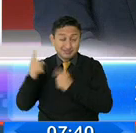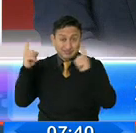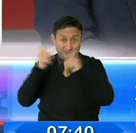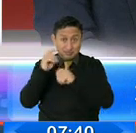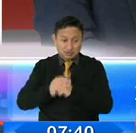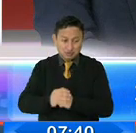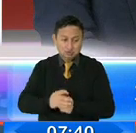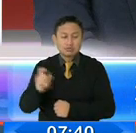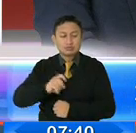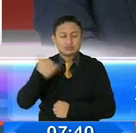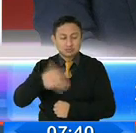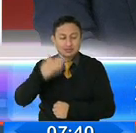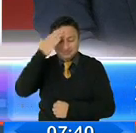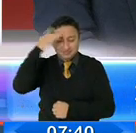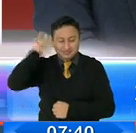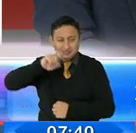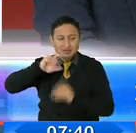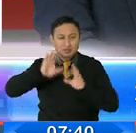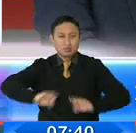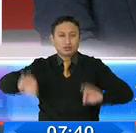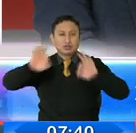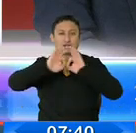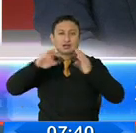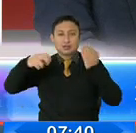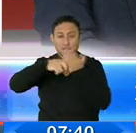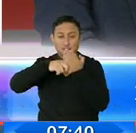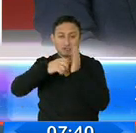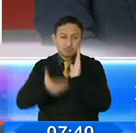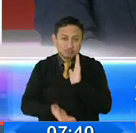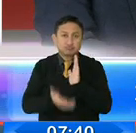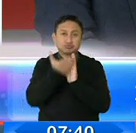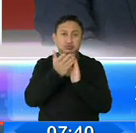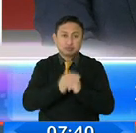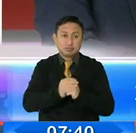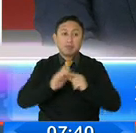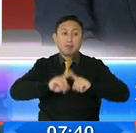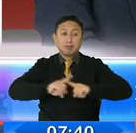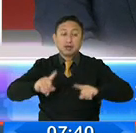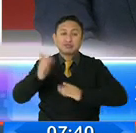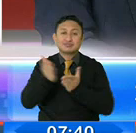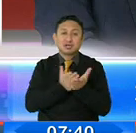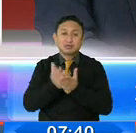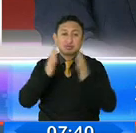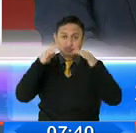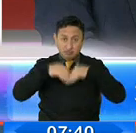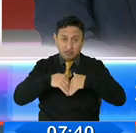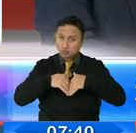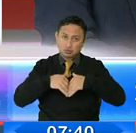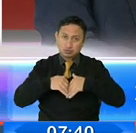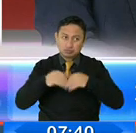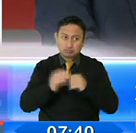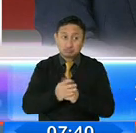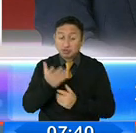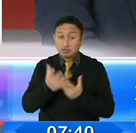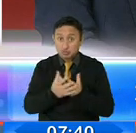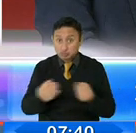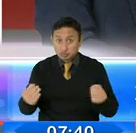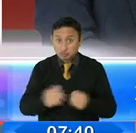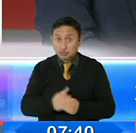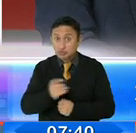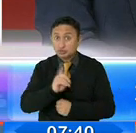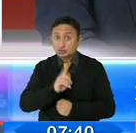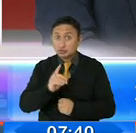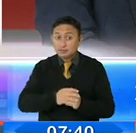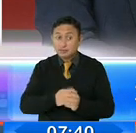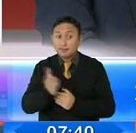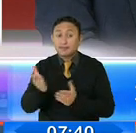actualización es muy importante hacerla para que el servicio no se deteriore y quizás no desaparezca, porque no hay